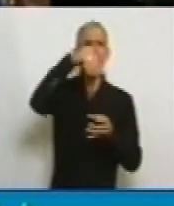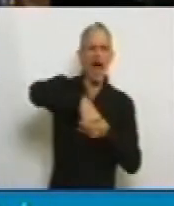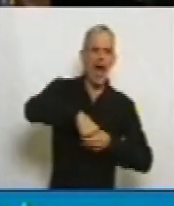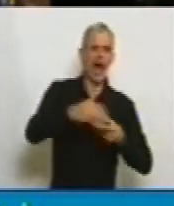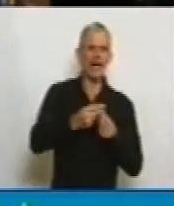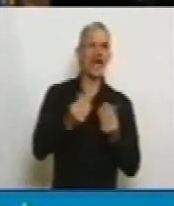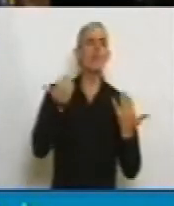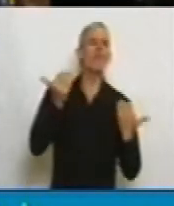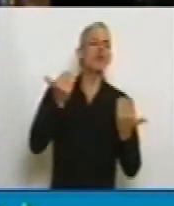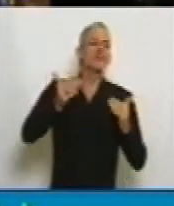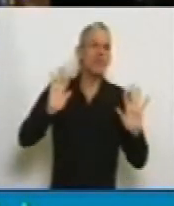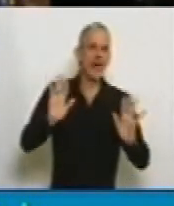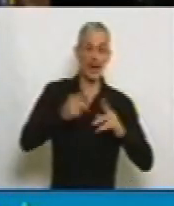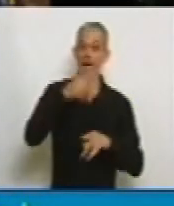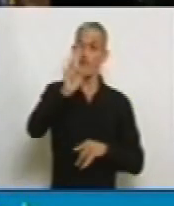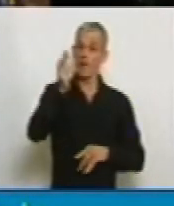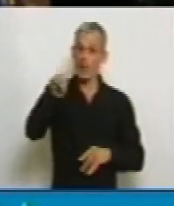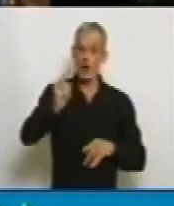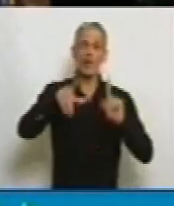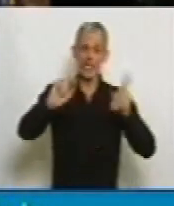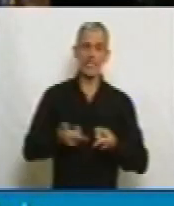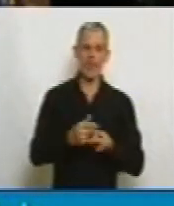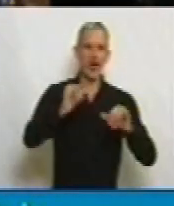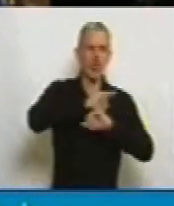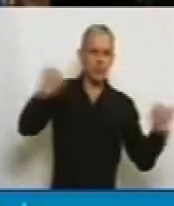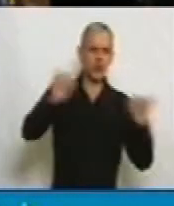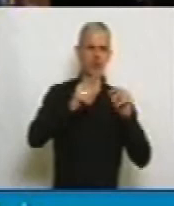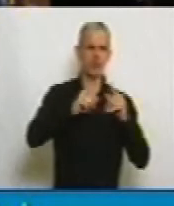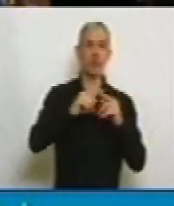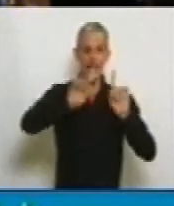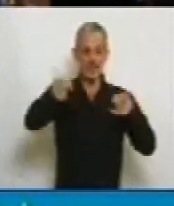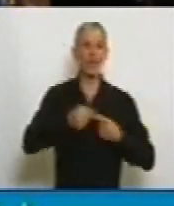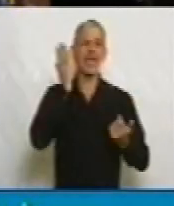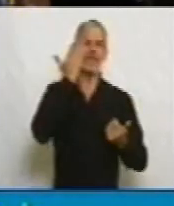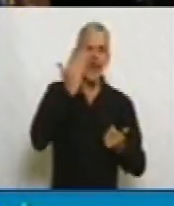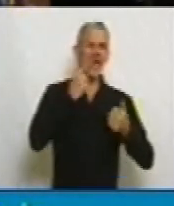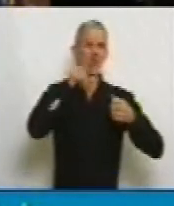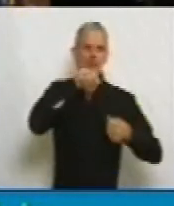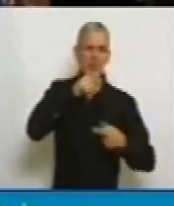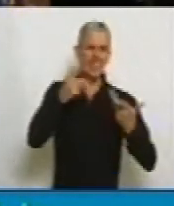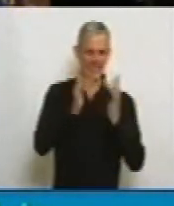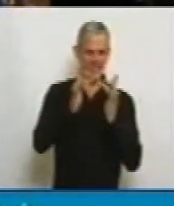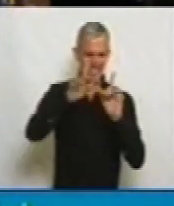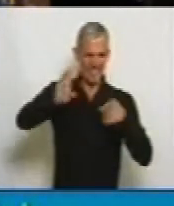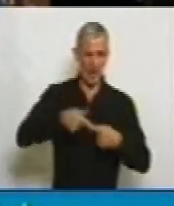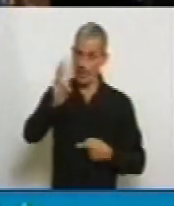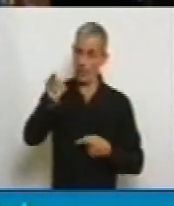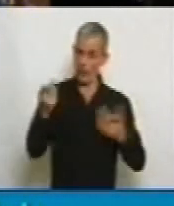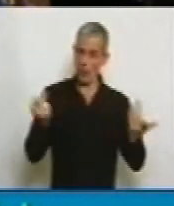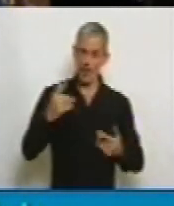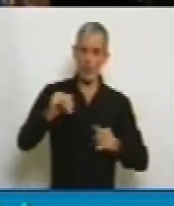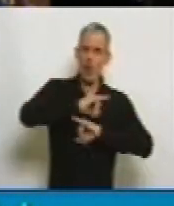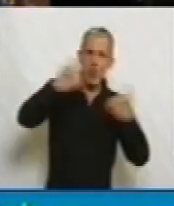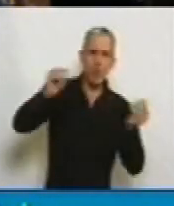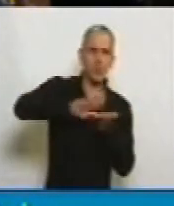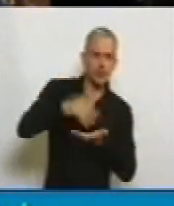la posibilidad de prohibir este tipo de mensajes en las redes sociales. Y además por una situación que a pesar